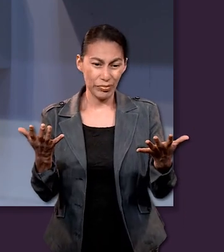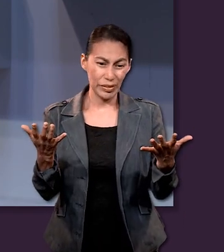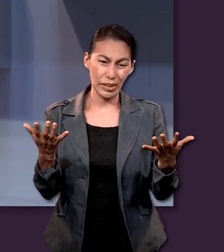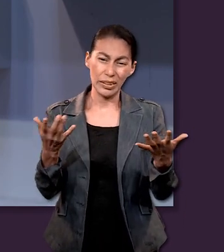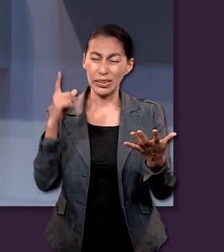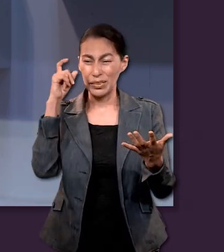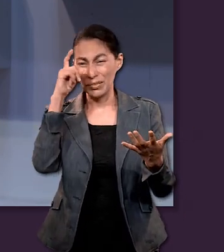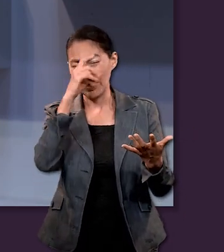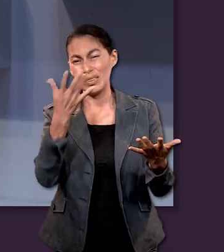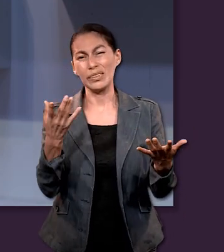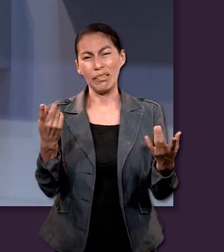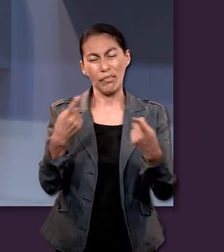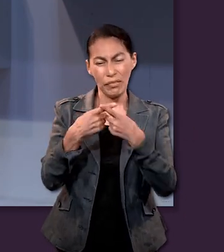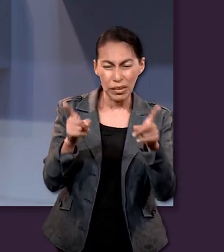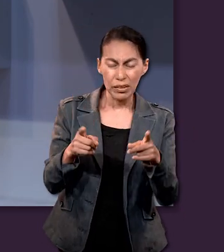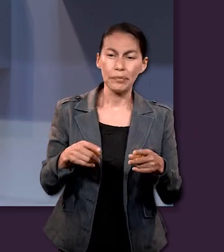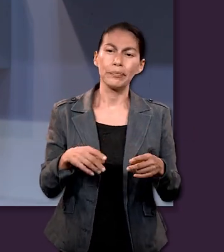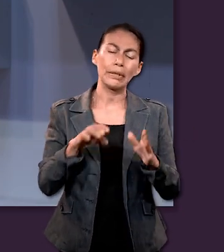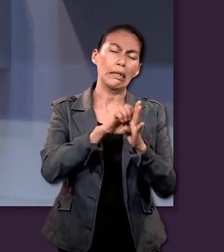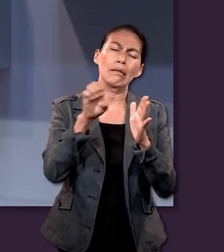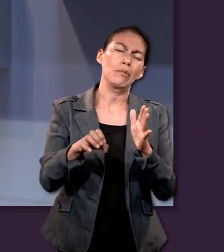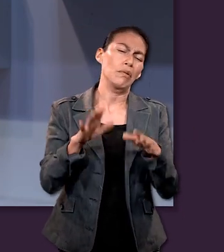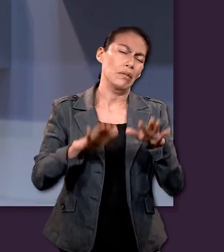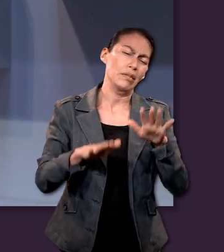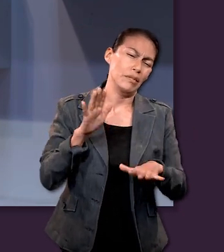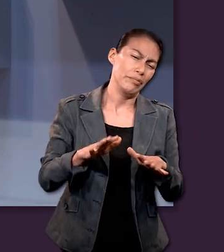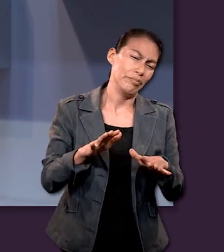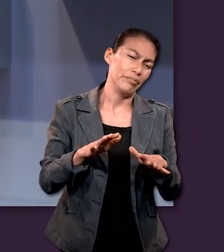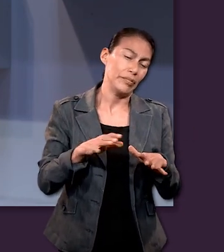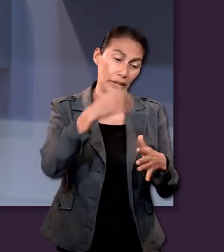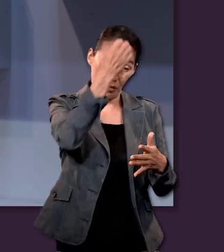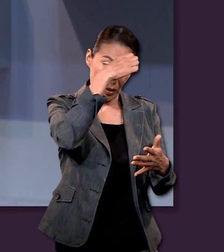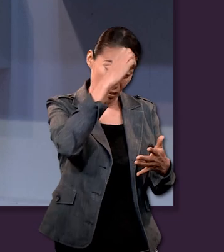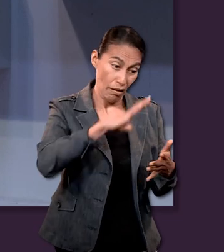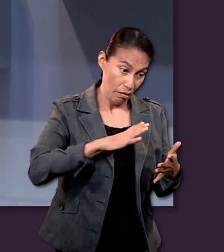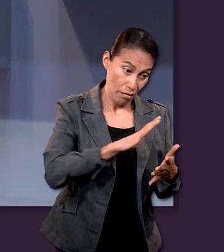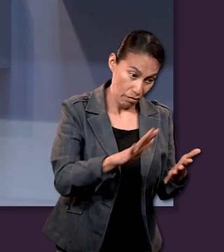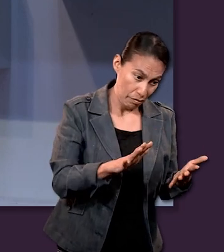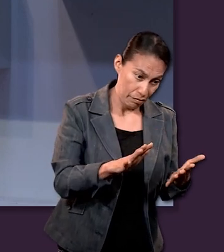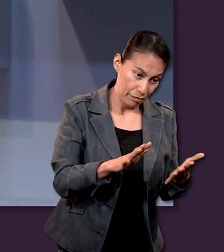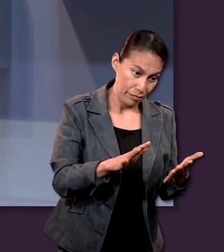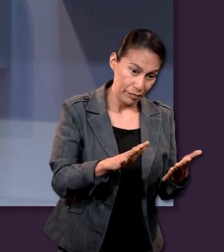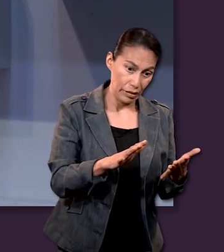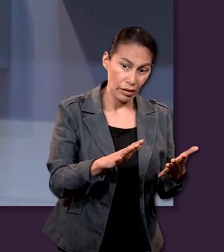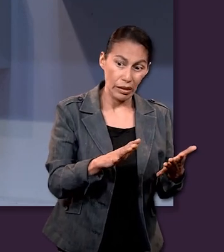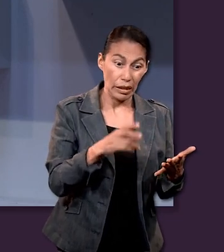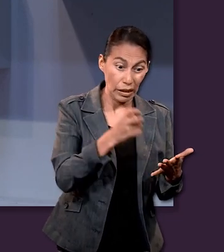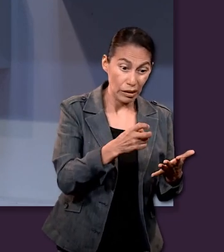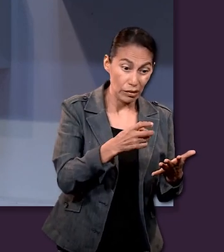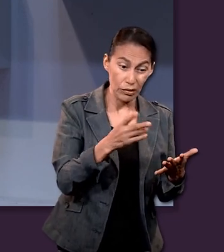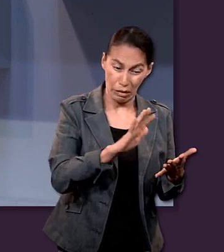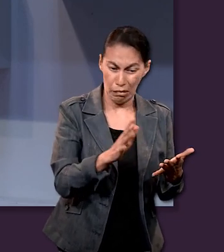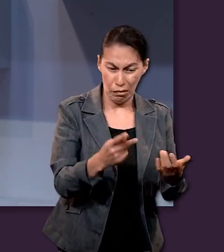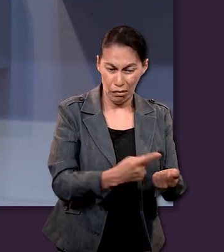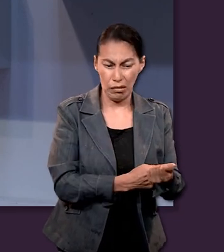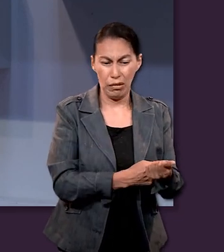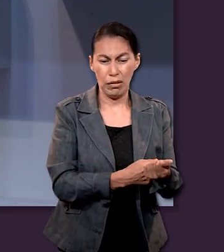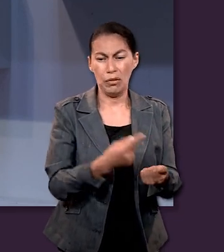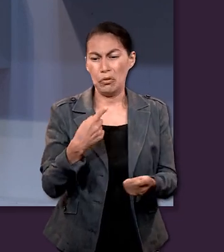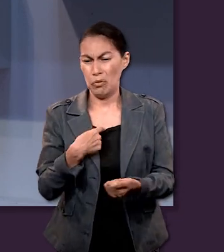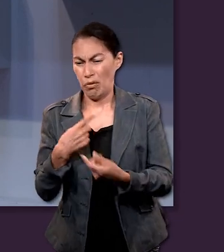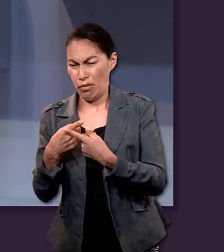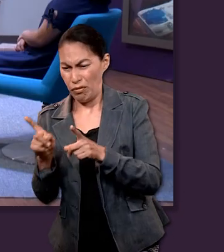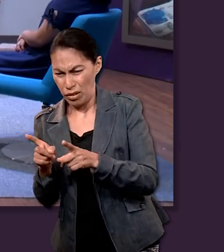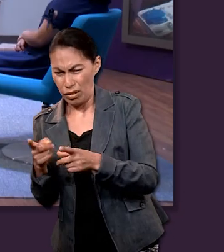nosotros ya tuvimos una experiencia con alguna situación, alguna circunstancia. Entonces nosotros decimos, bueno, si ya pasó de esta